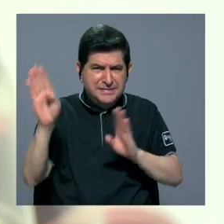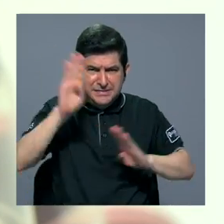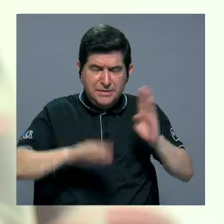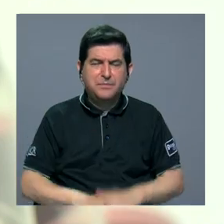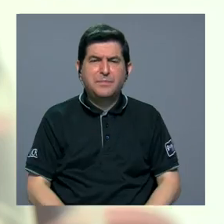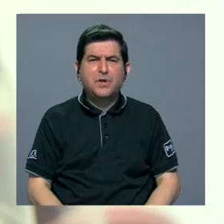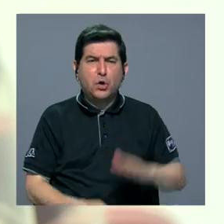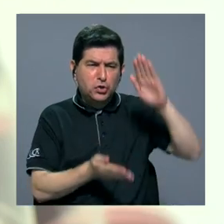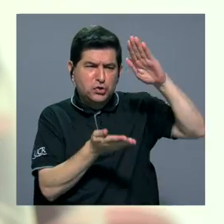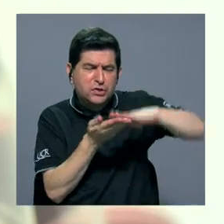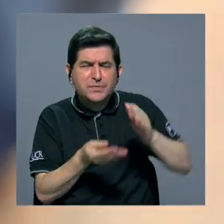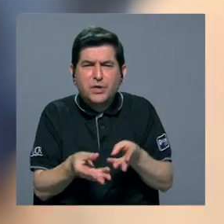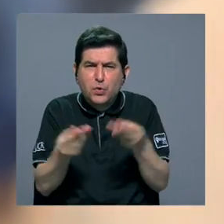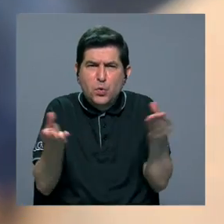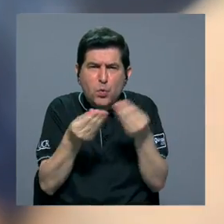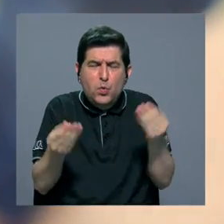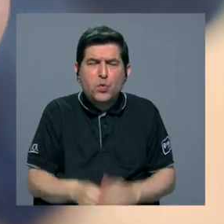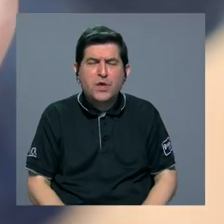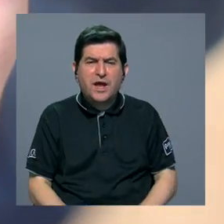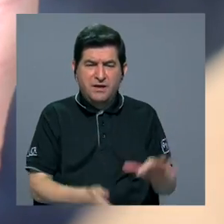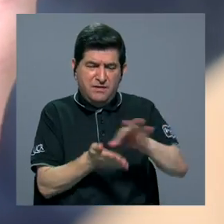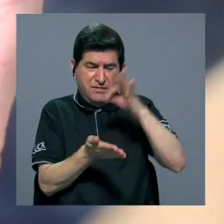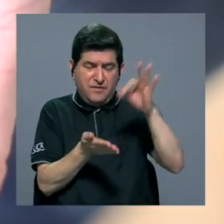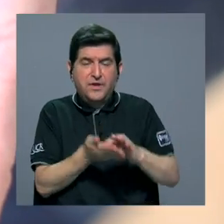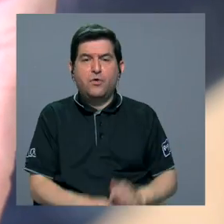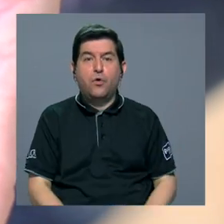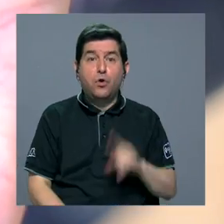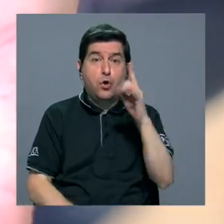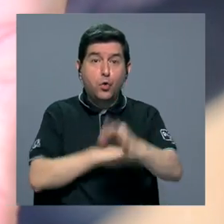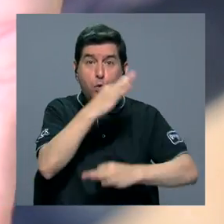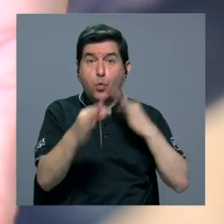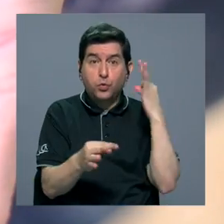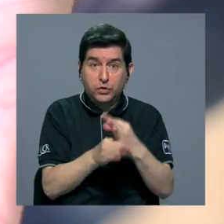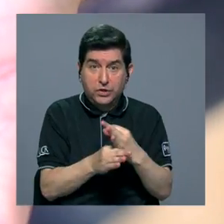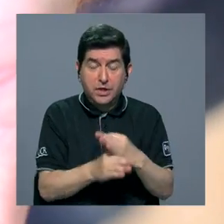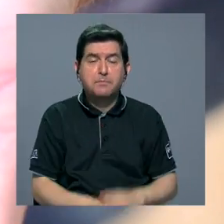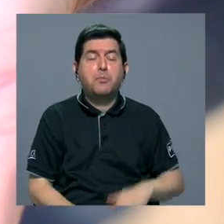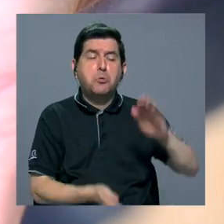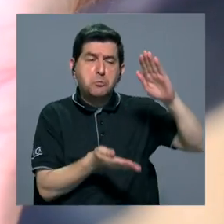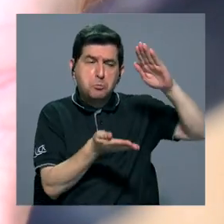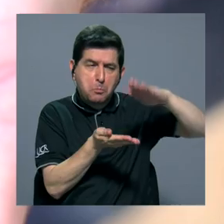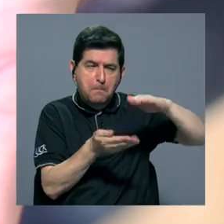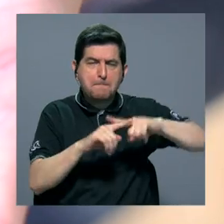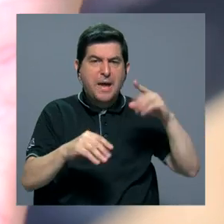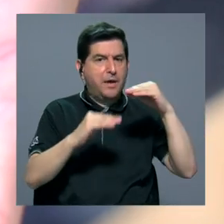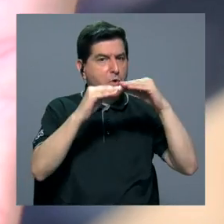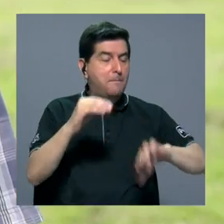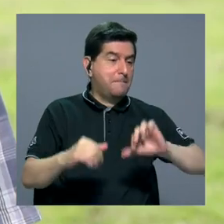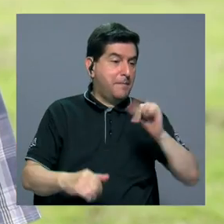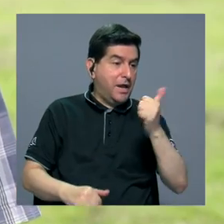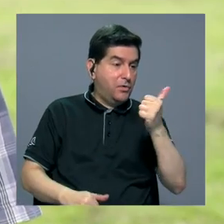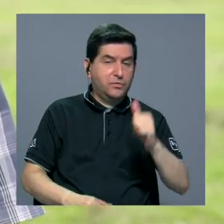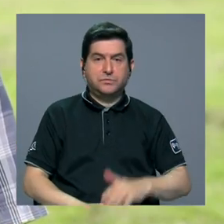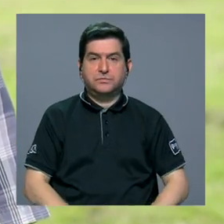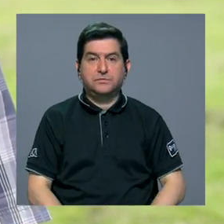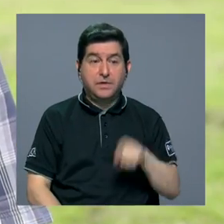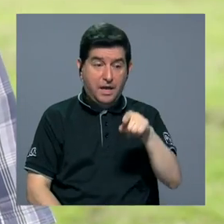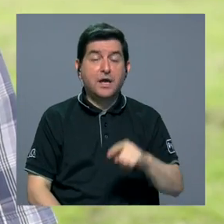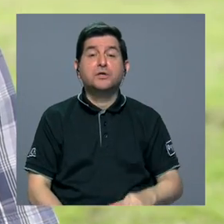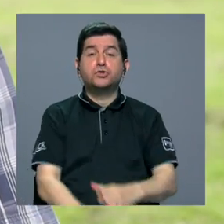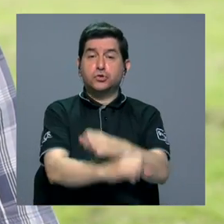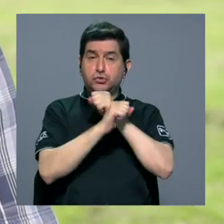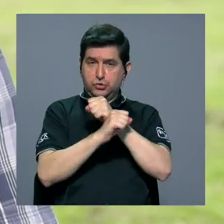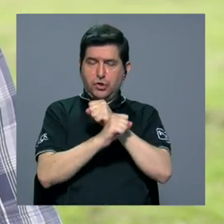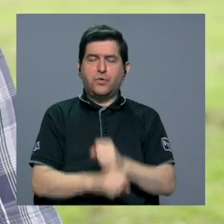mermar el rendimiento del frijol. Entonces, al tener una variedad que aunque va a disminuir, disminuye menos que las demás, eso le va a